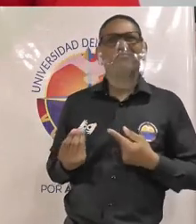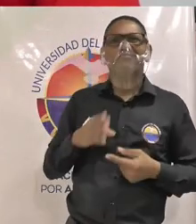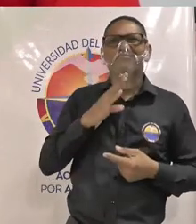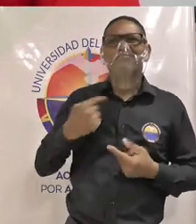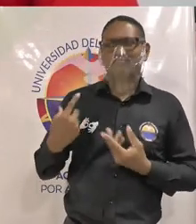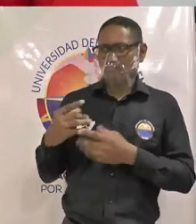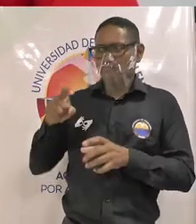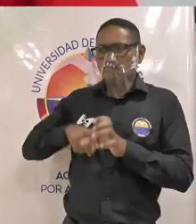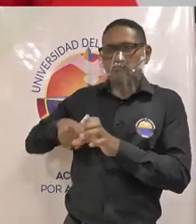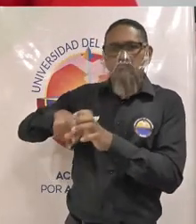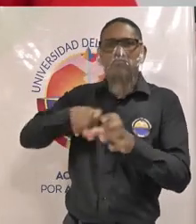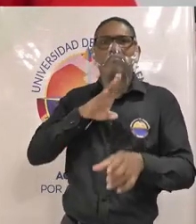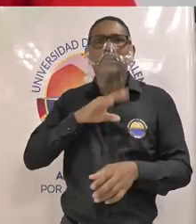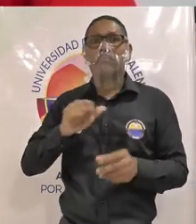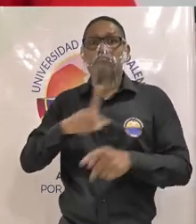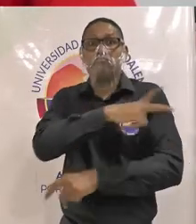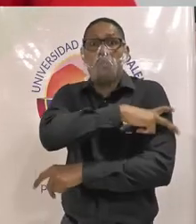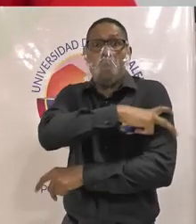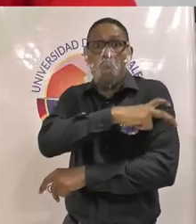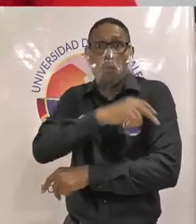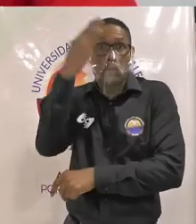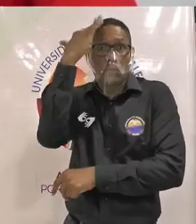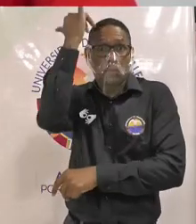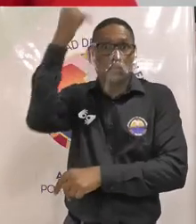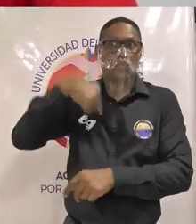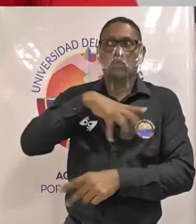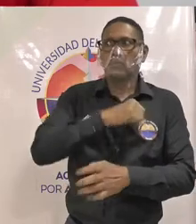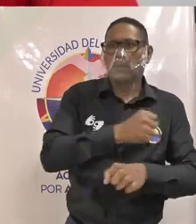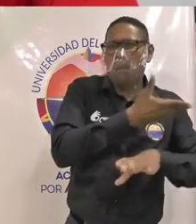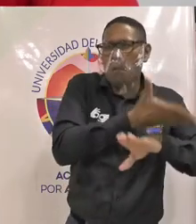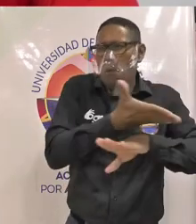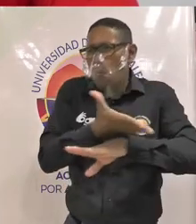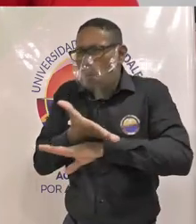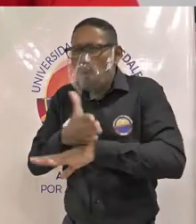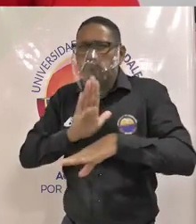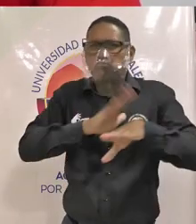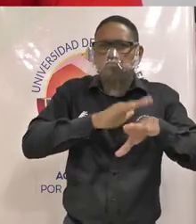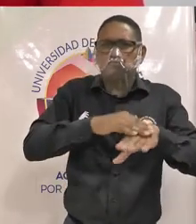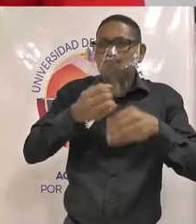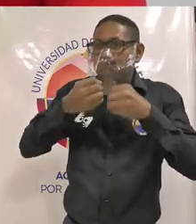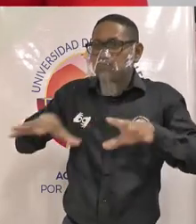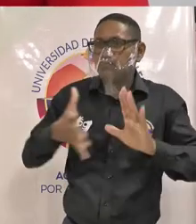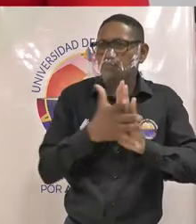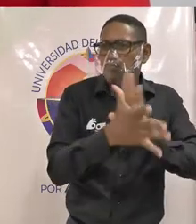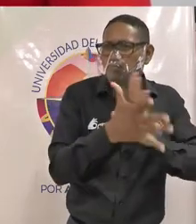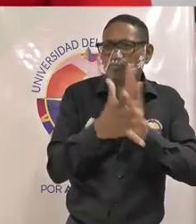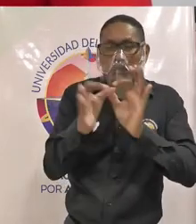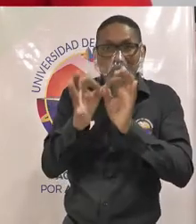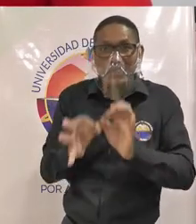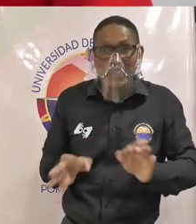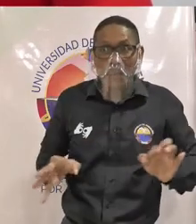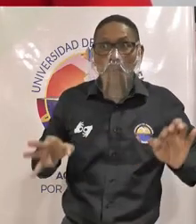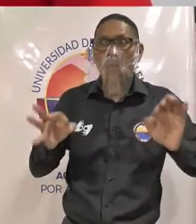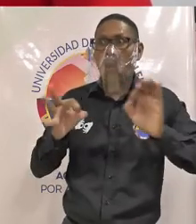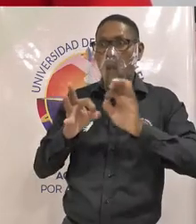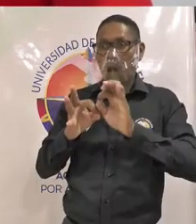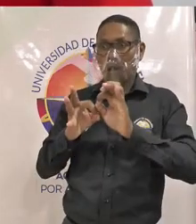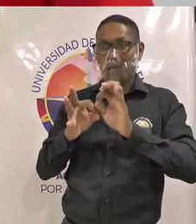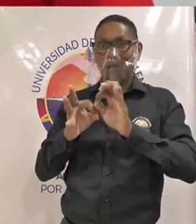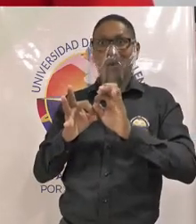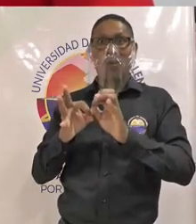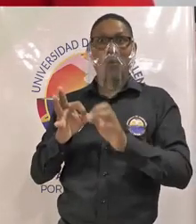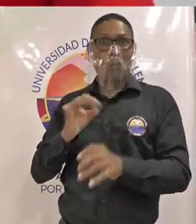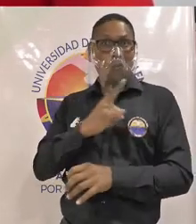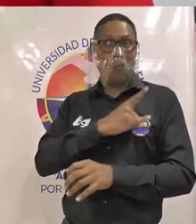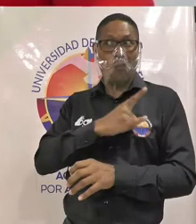persona y como Rafa queremos promover la promoción del preífes universitario así